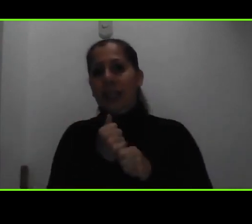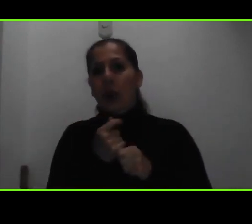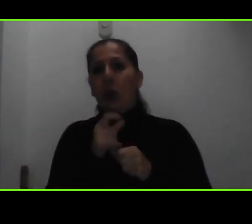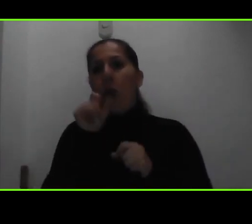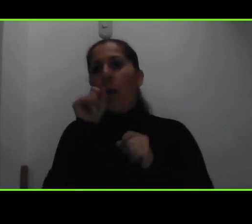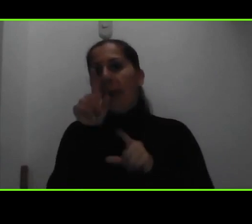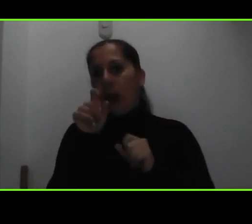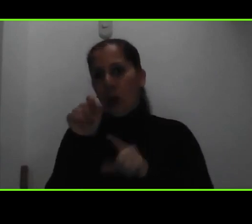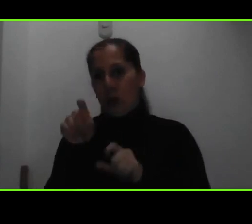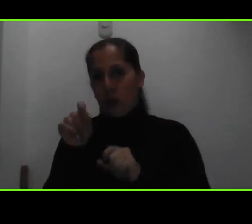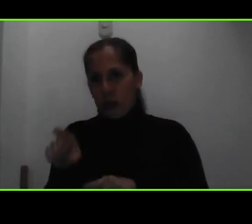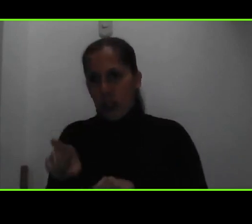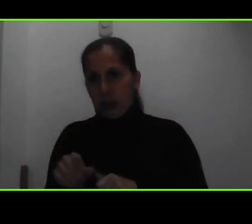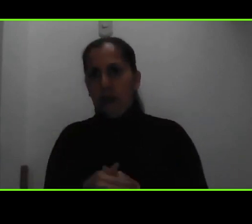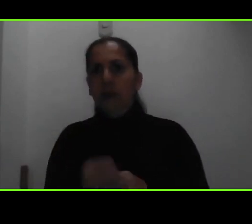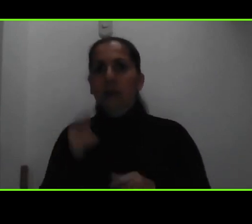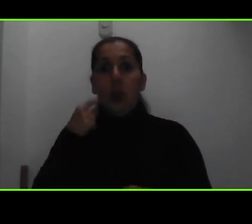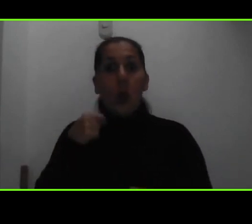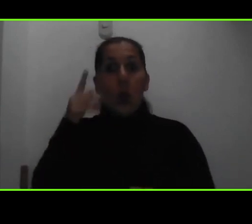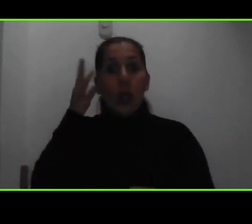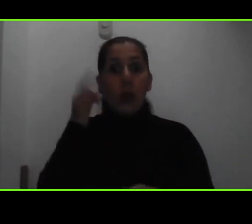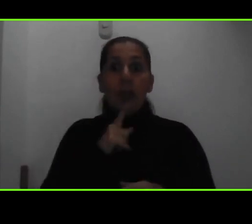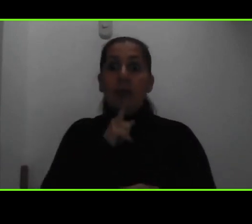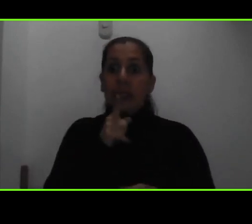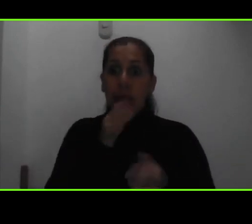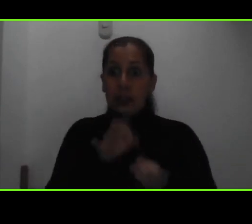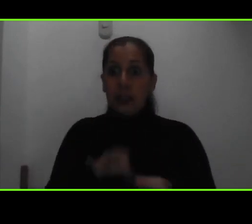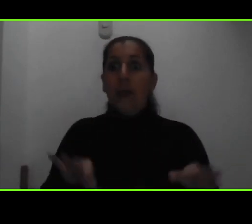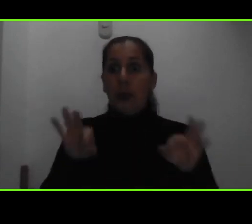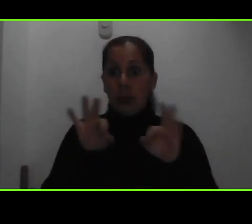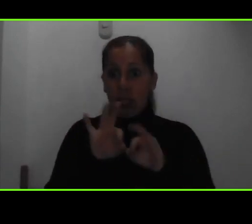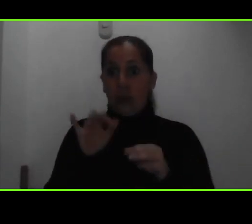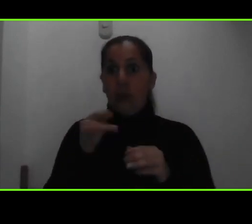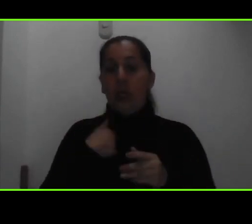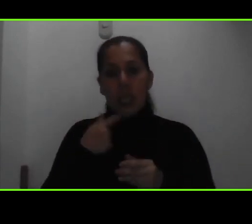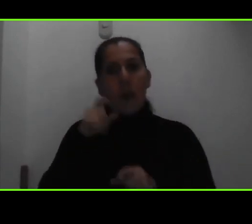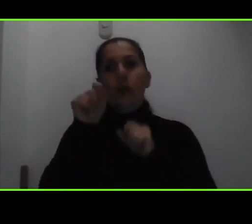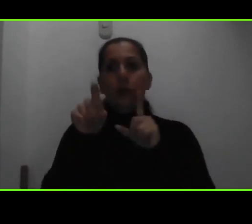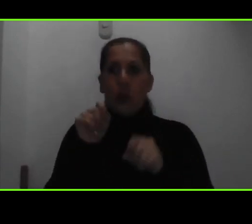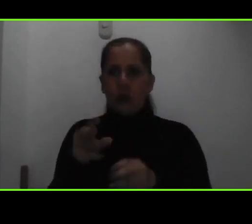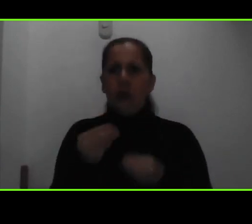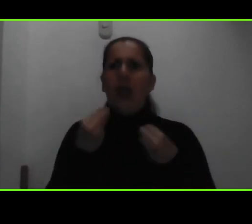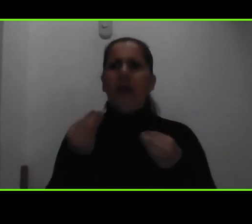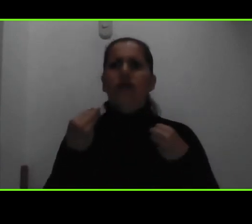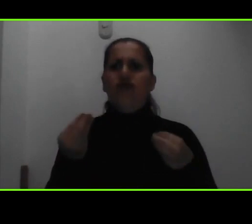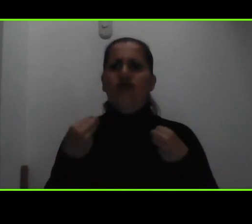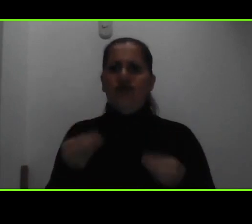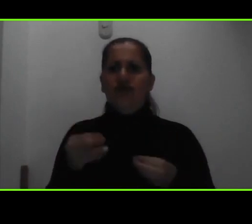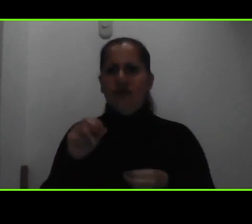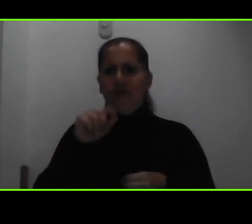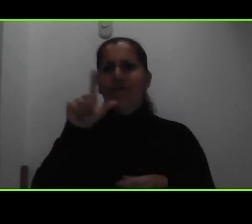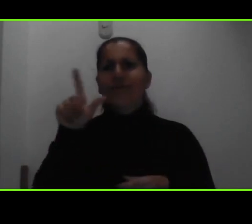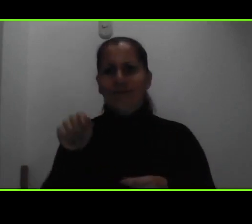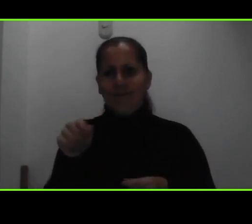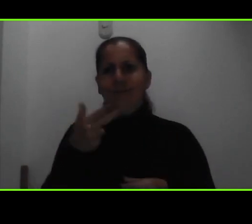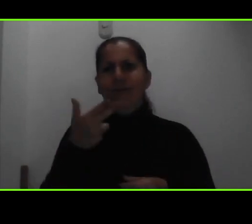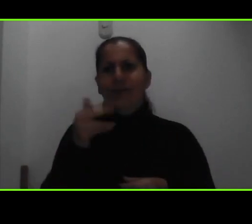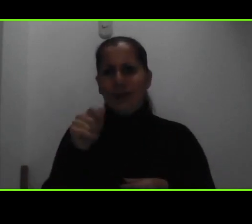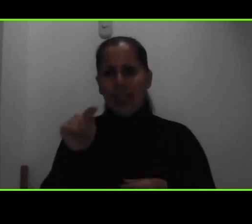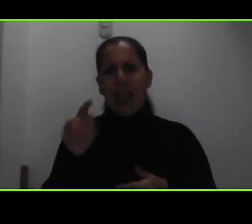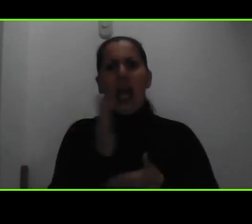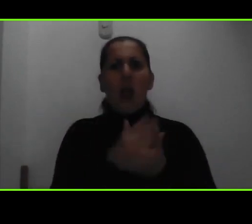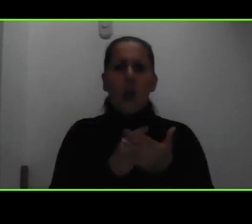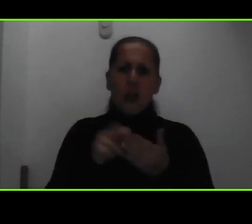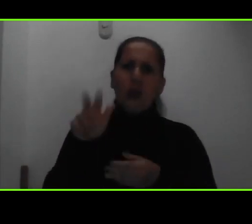preguntas creo que es bien importante porque hemos recibido muchas consultas en el chat ahí ya tenemos algunas compañeras que están